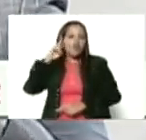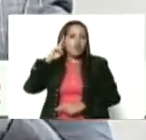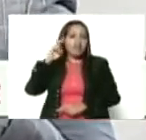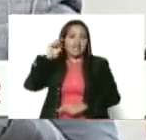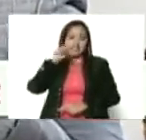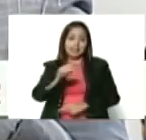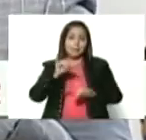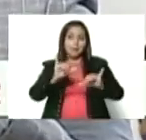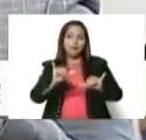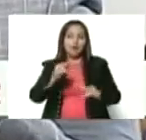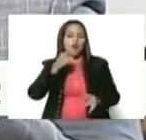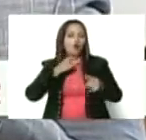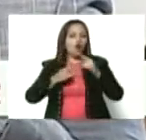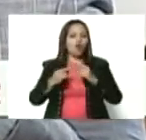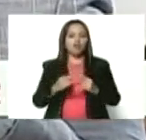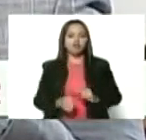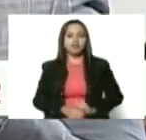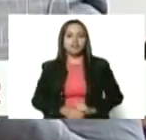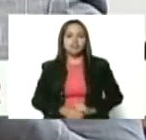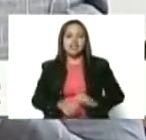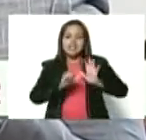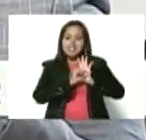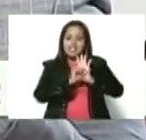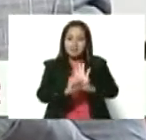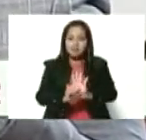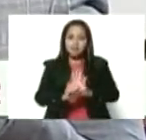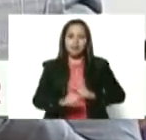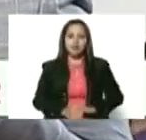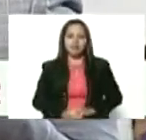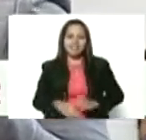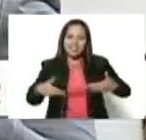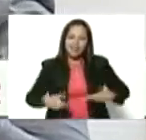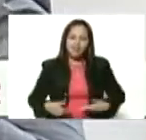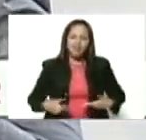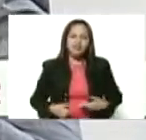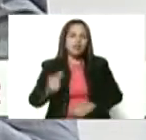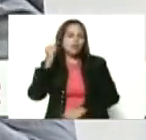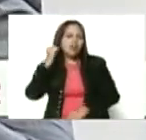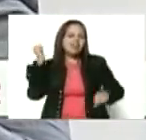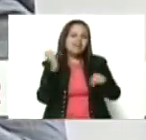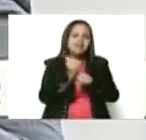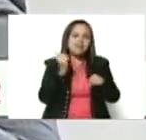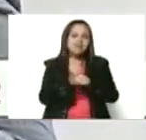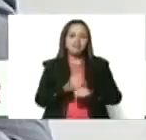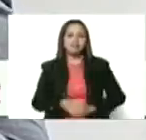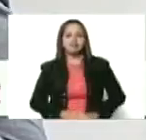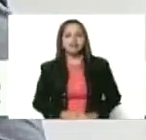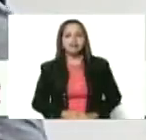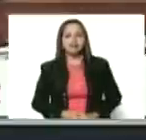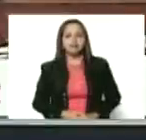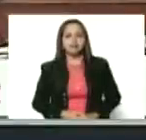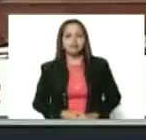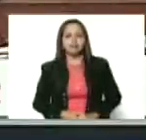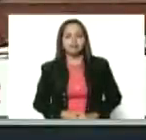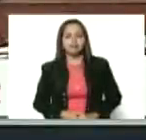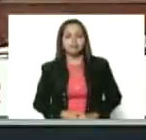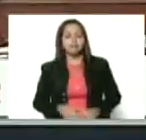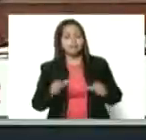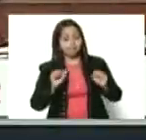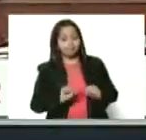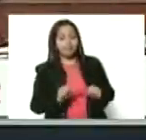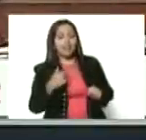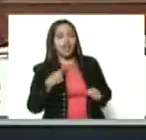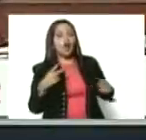color violeta, que simboliza las luchas de las mujeres trabajadoras fundamentalmente. Bueno, conozcamos la